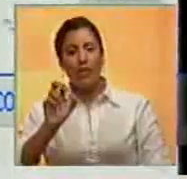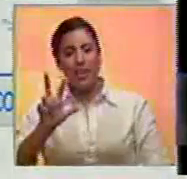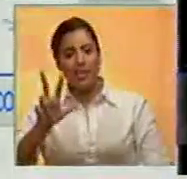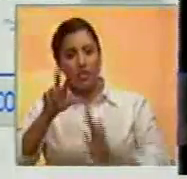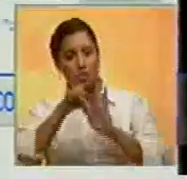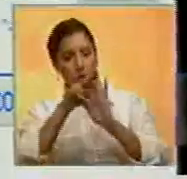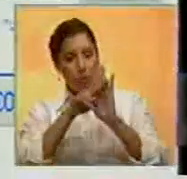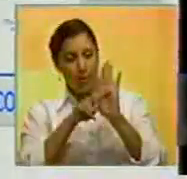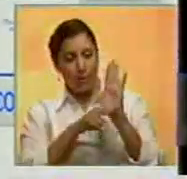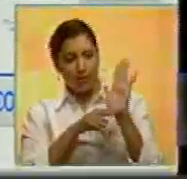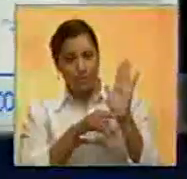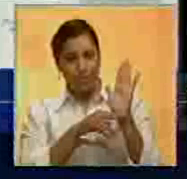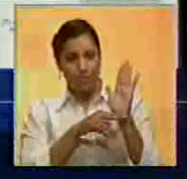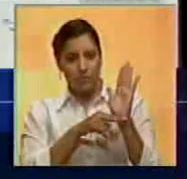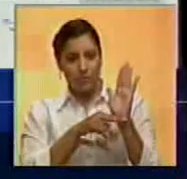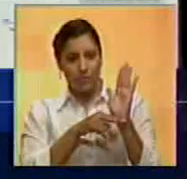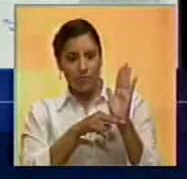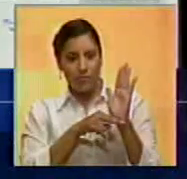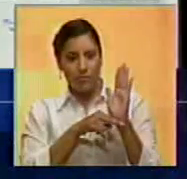normas.